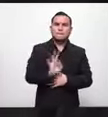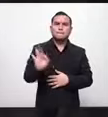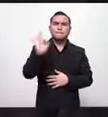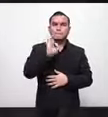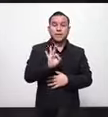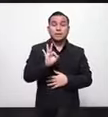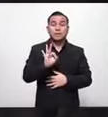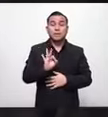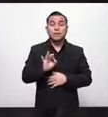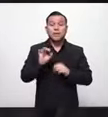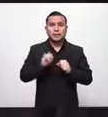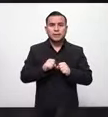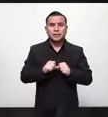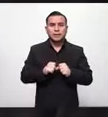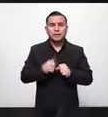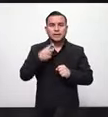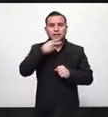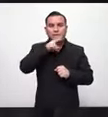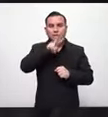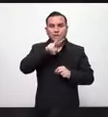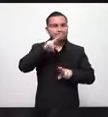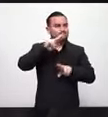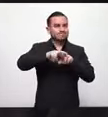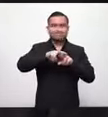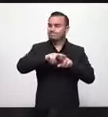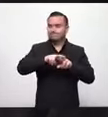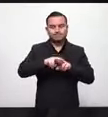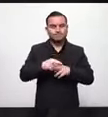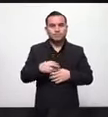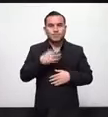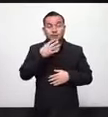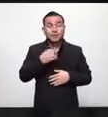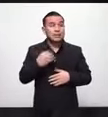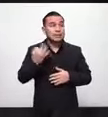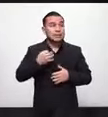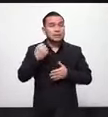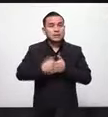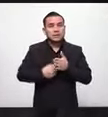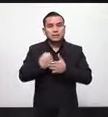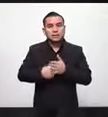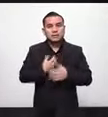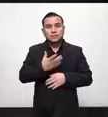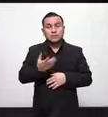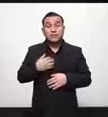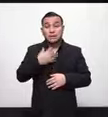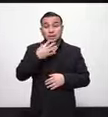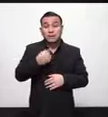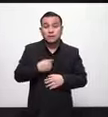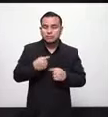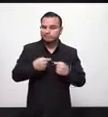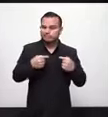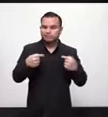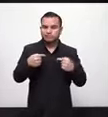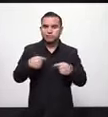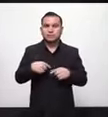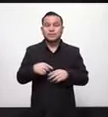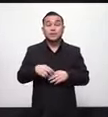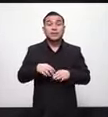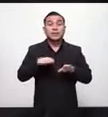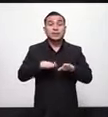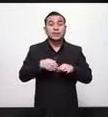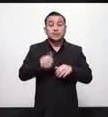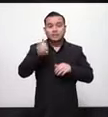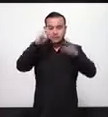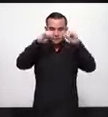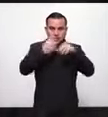poder realmente no depender de otro tipo de pensamientos ideológicos que sé que están totalmente equivocados gracias y